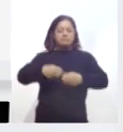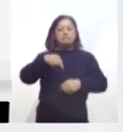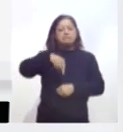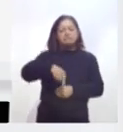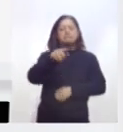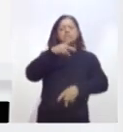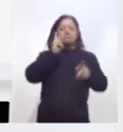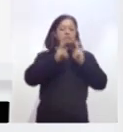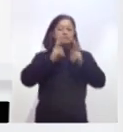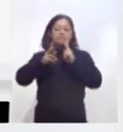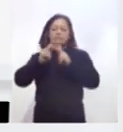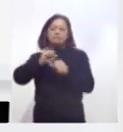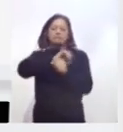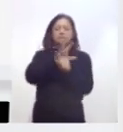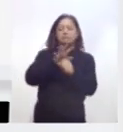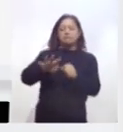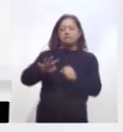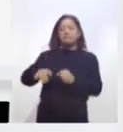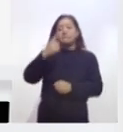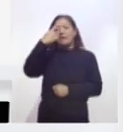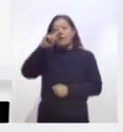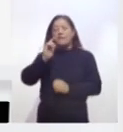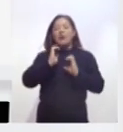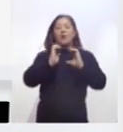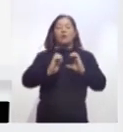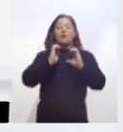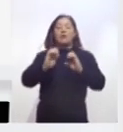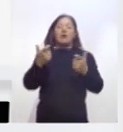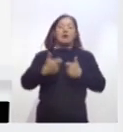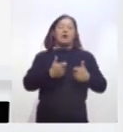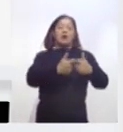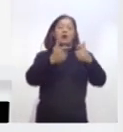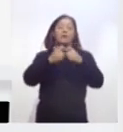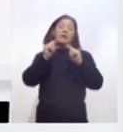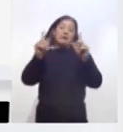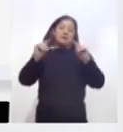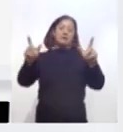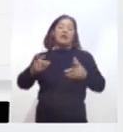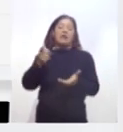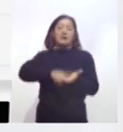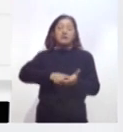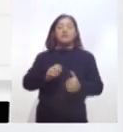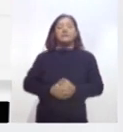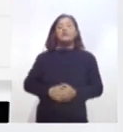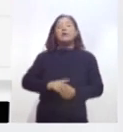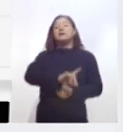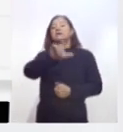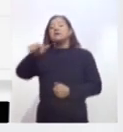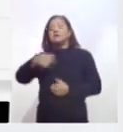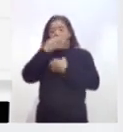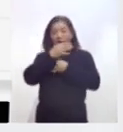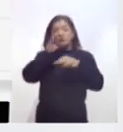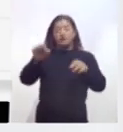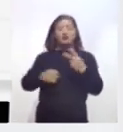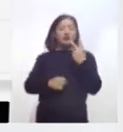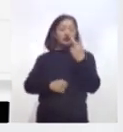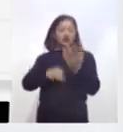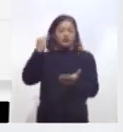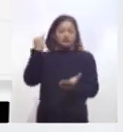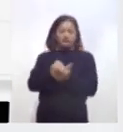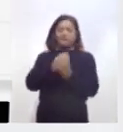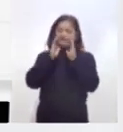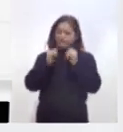en torno a medidas para respaldar la economía de Tlaxcala. Posteriormente, añadió, en adelanto, anuncio dos medidas fiscales